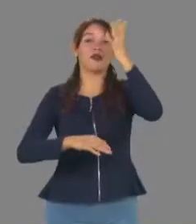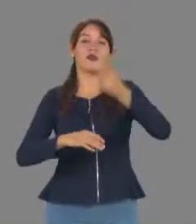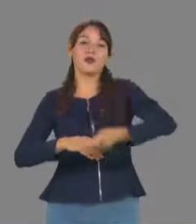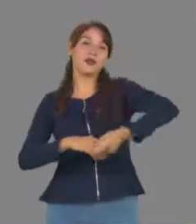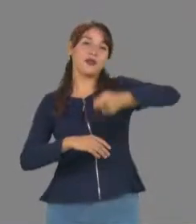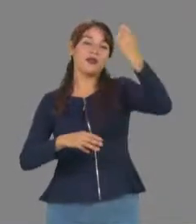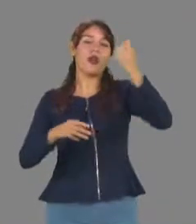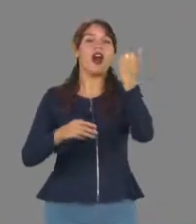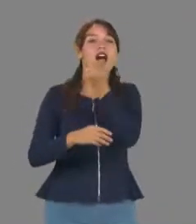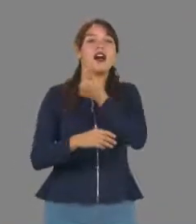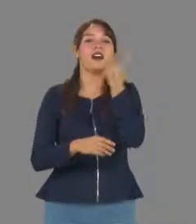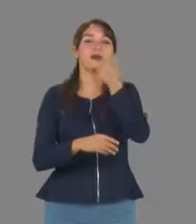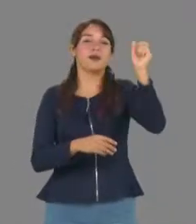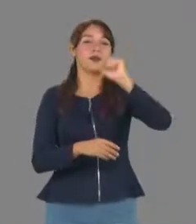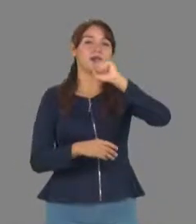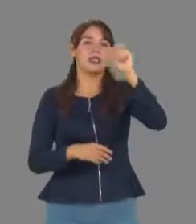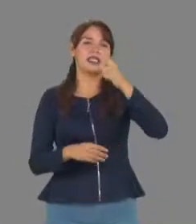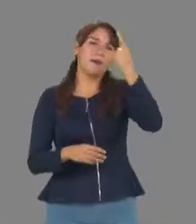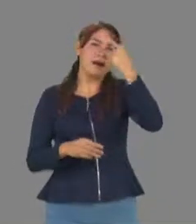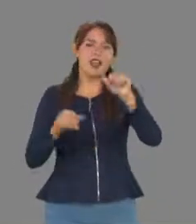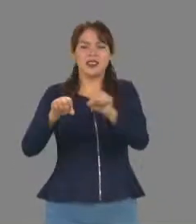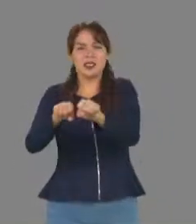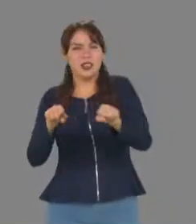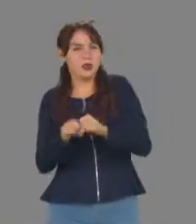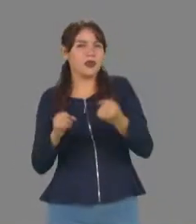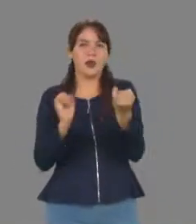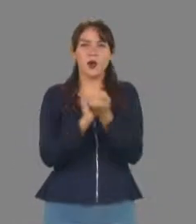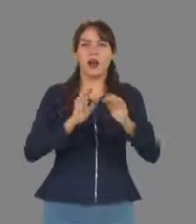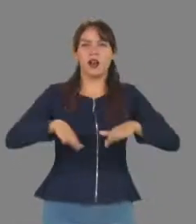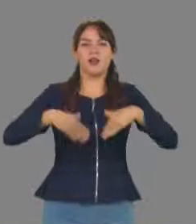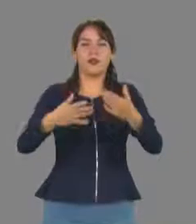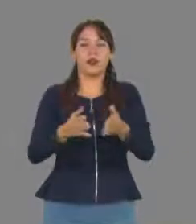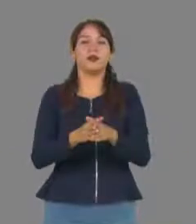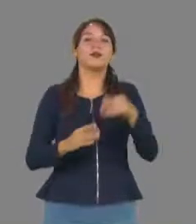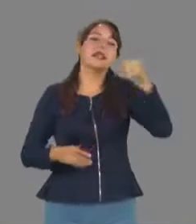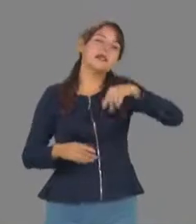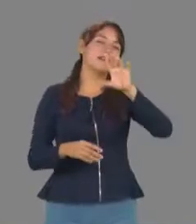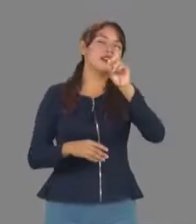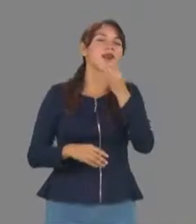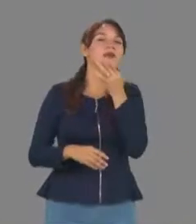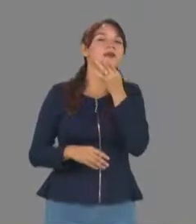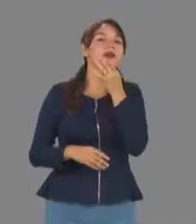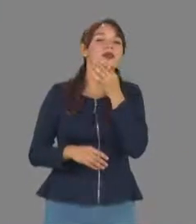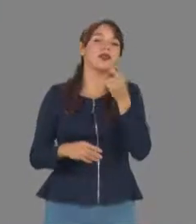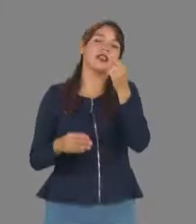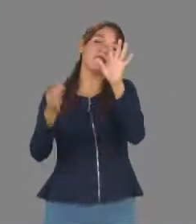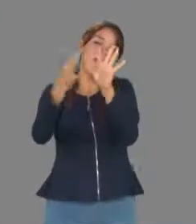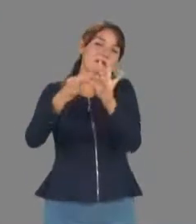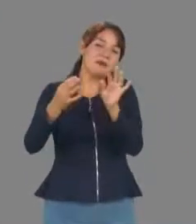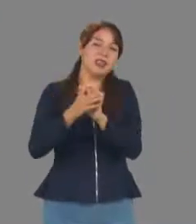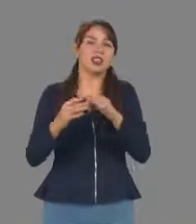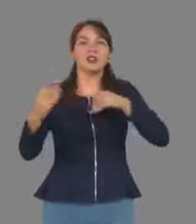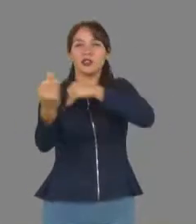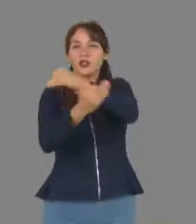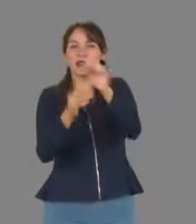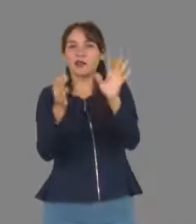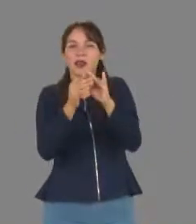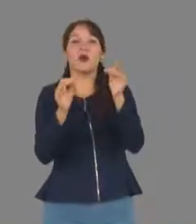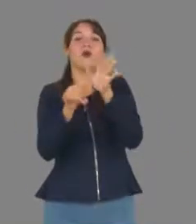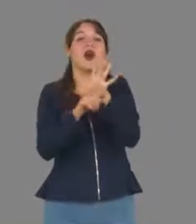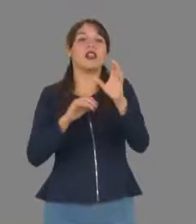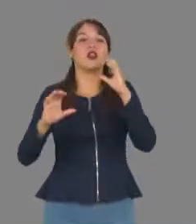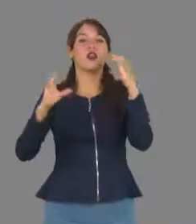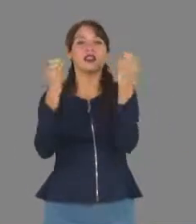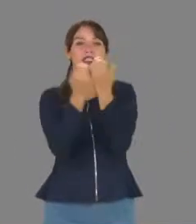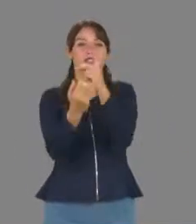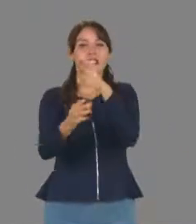de los universitarios tanto en las aulas como fuera de ellas. Durante esta media hora de transmisión le tenemos todos los detalles del Congreso de